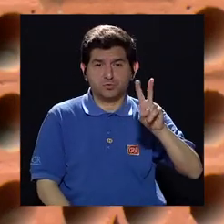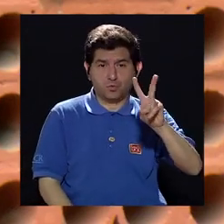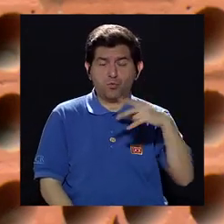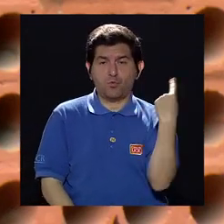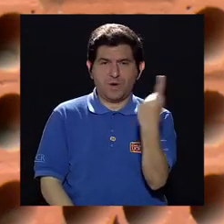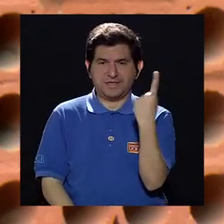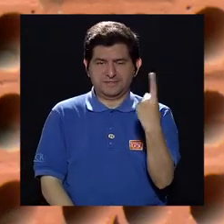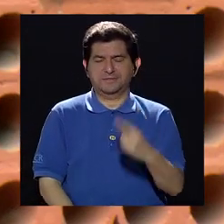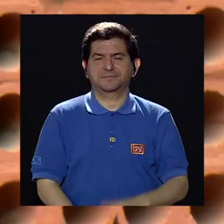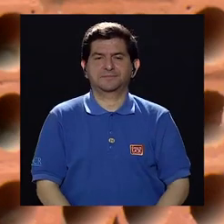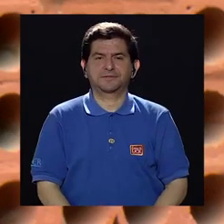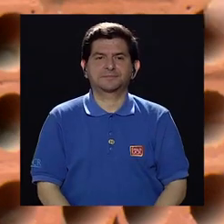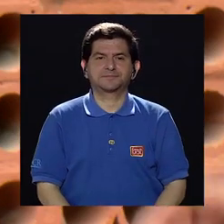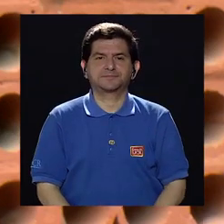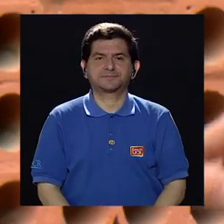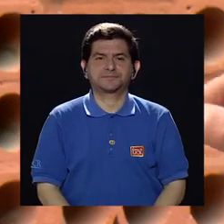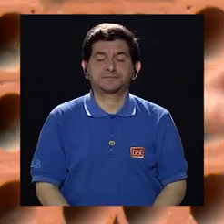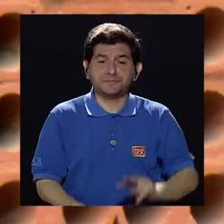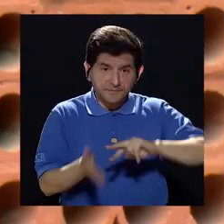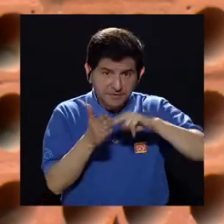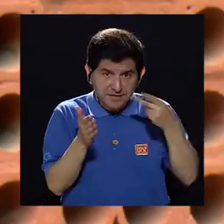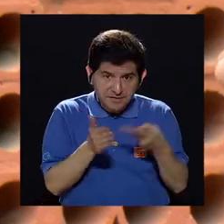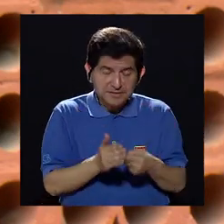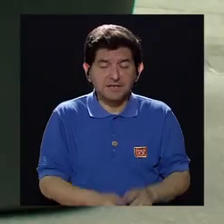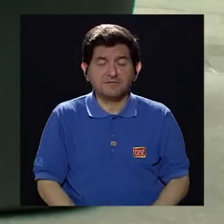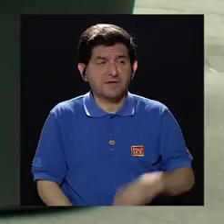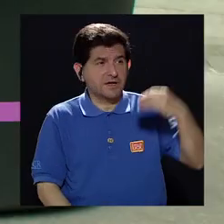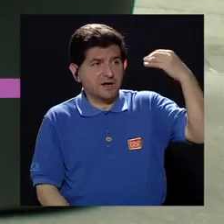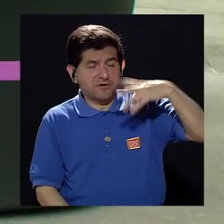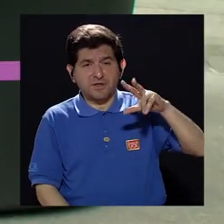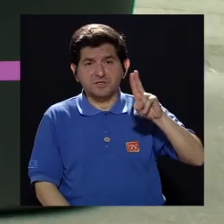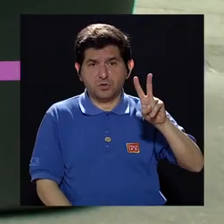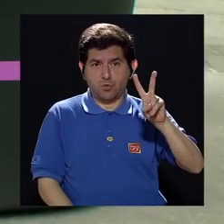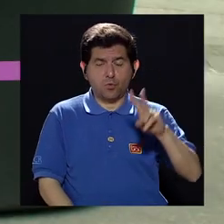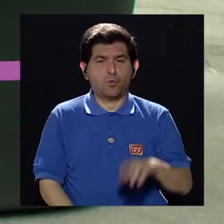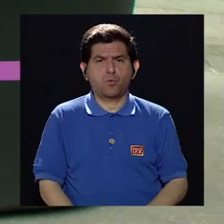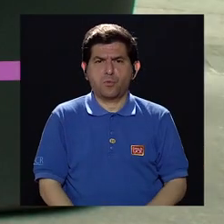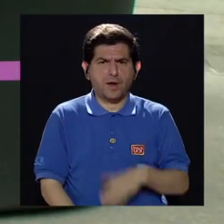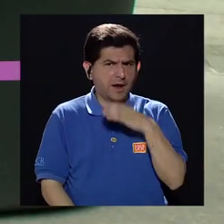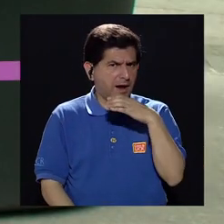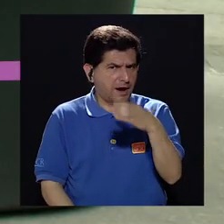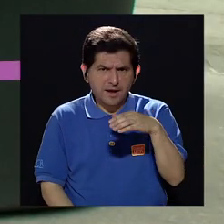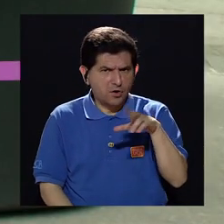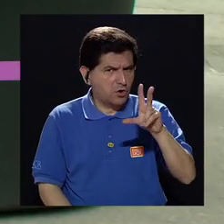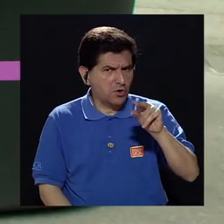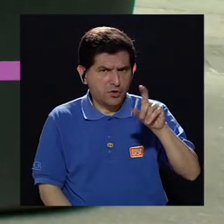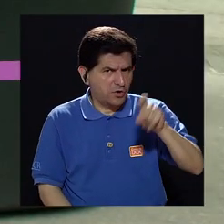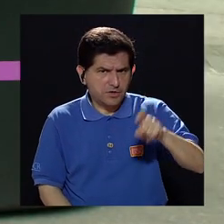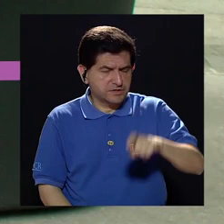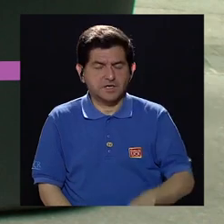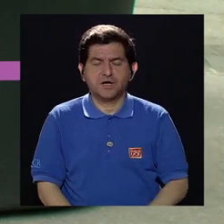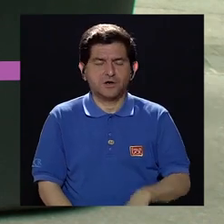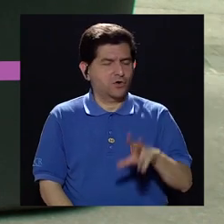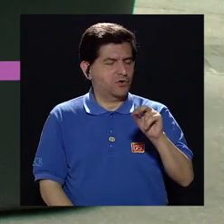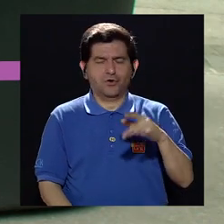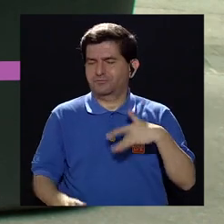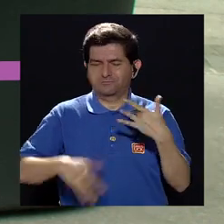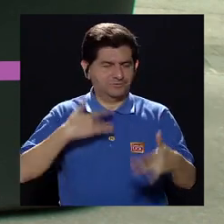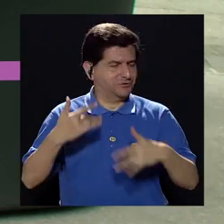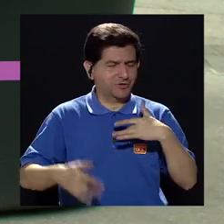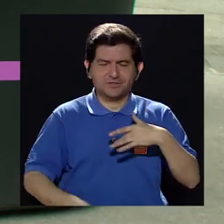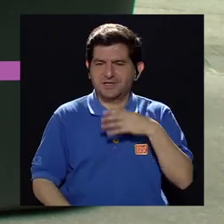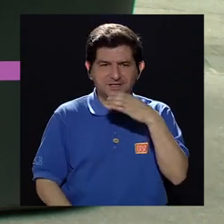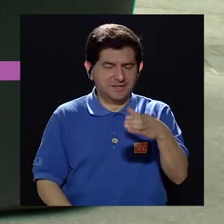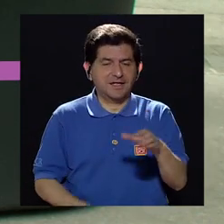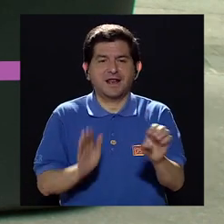siempre está presente. Perdón, o sea, que la radiación ultravioleta no siempre es caliente. No, exactamente. No siempre se va a sentir